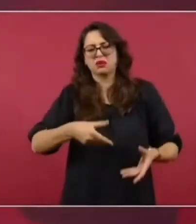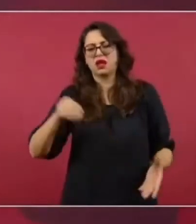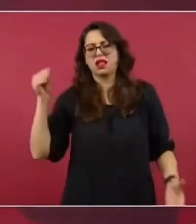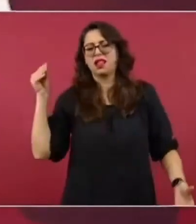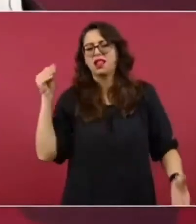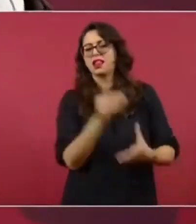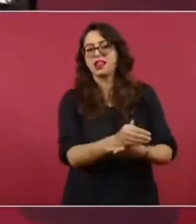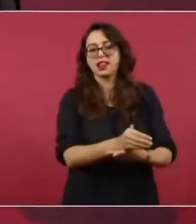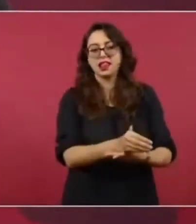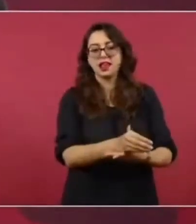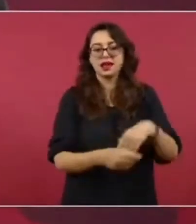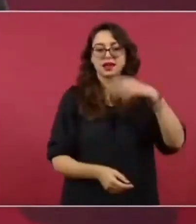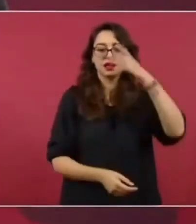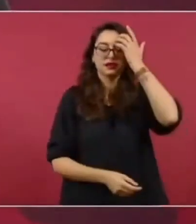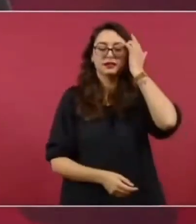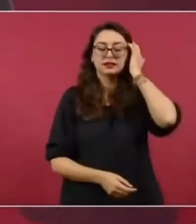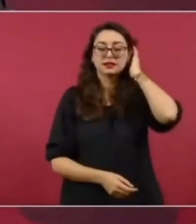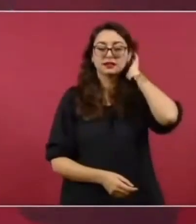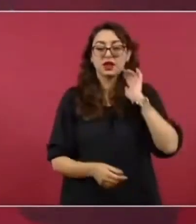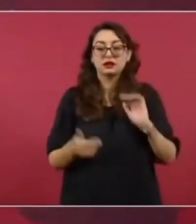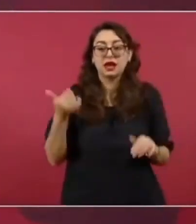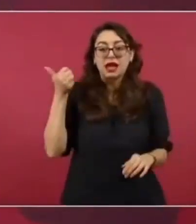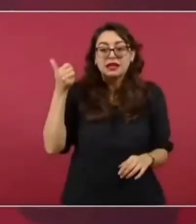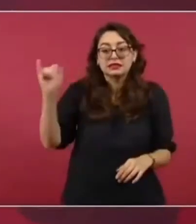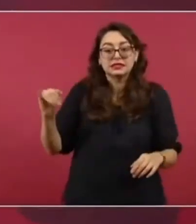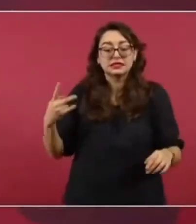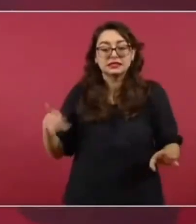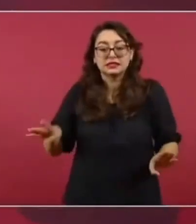y así todo